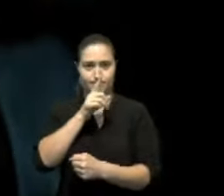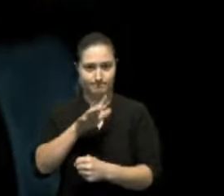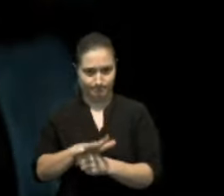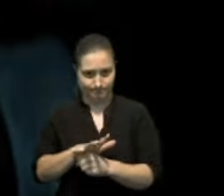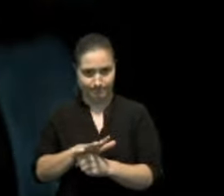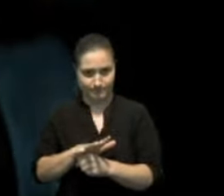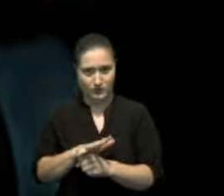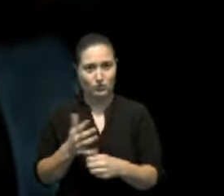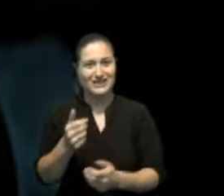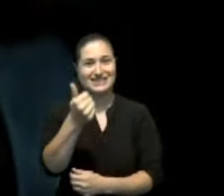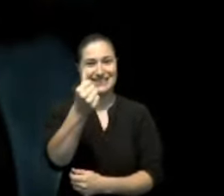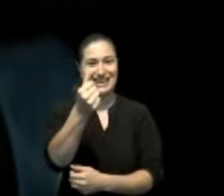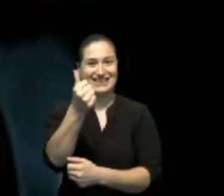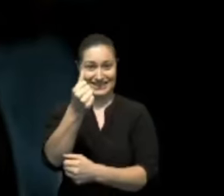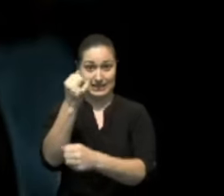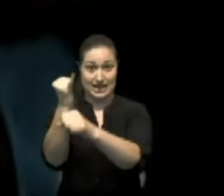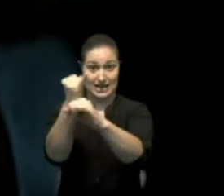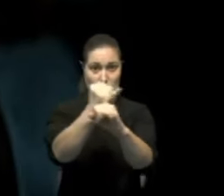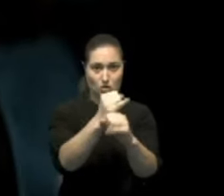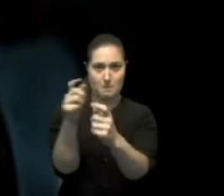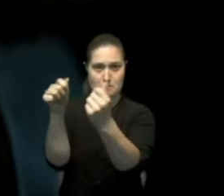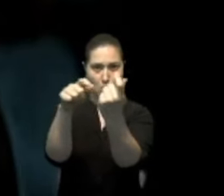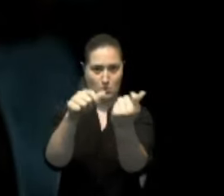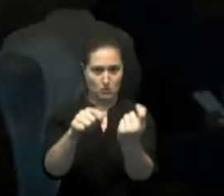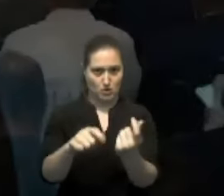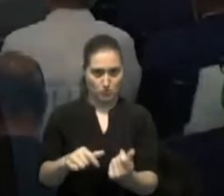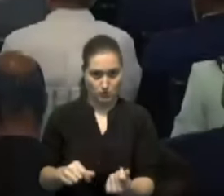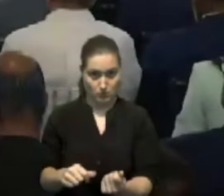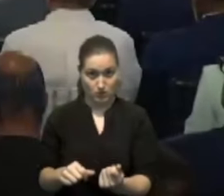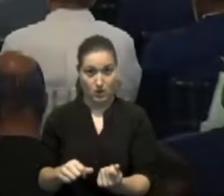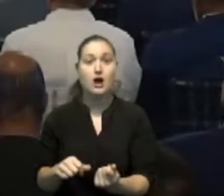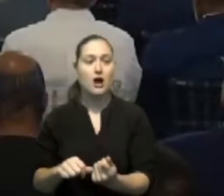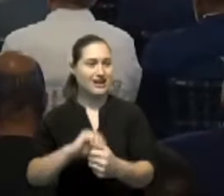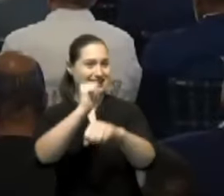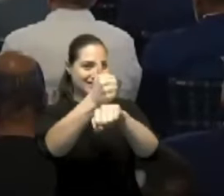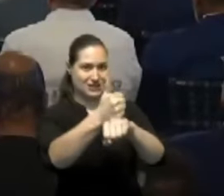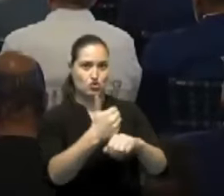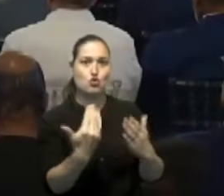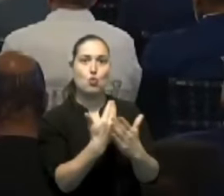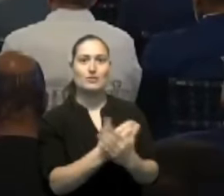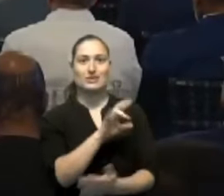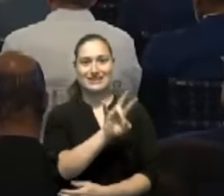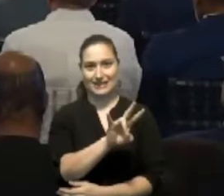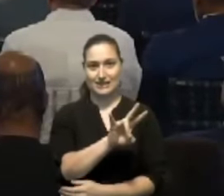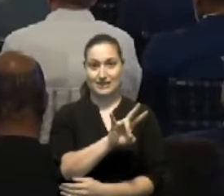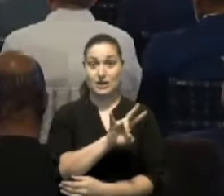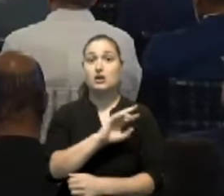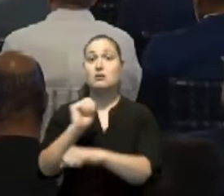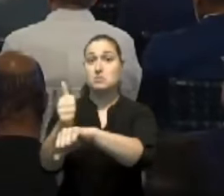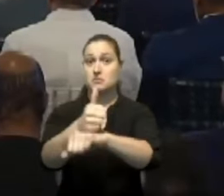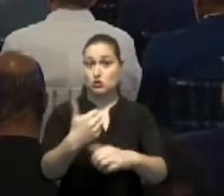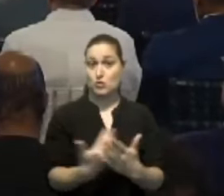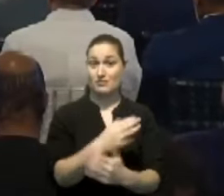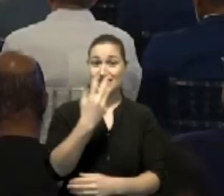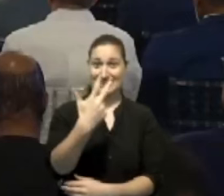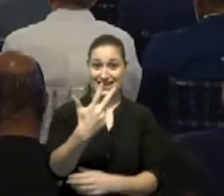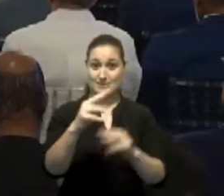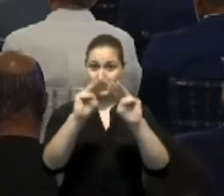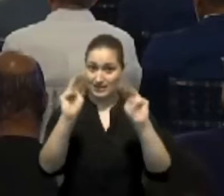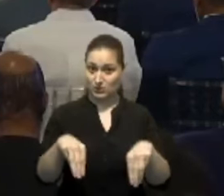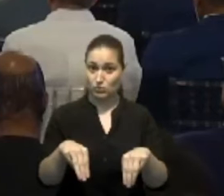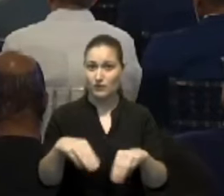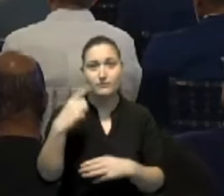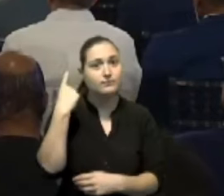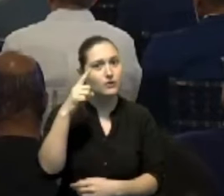10 instituciones fusionando otras 7 incluyendo 3 ministerios. Todo esto para